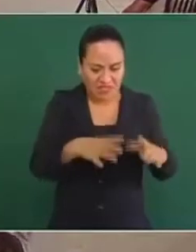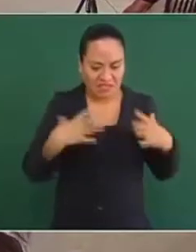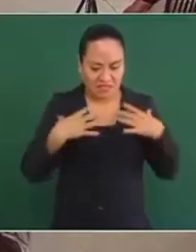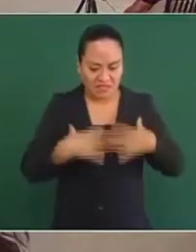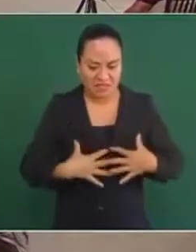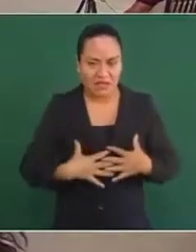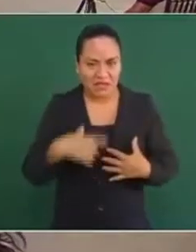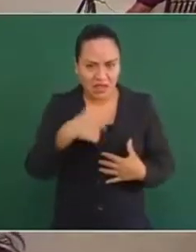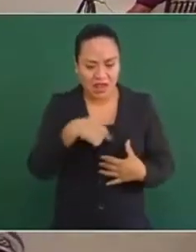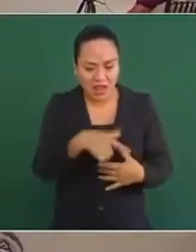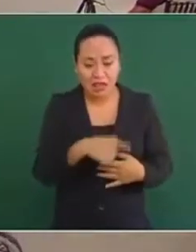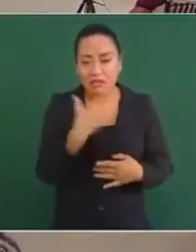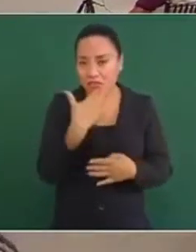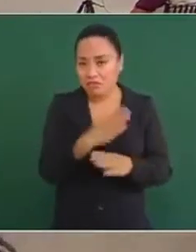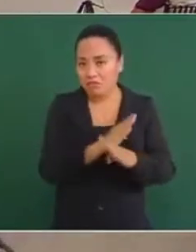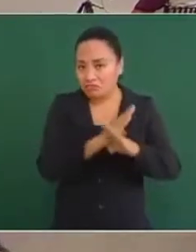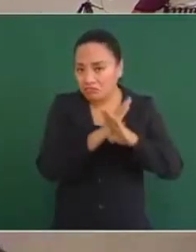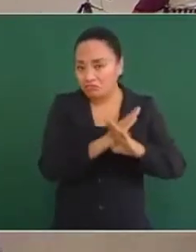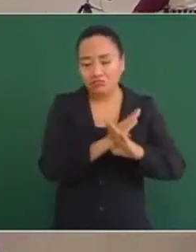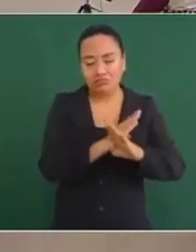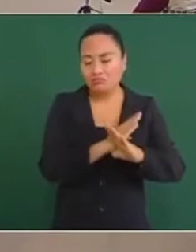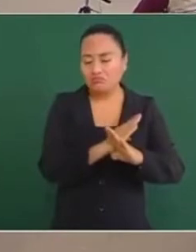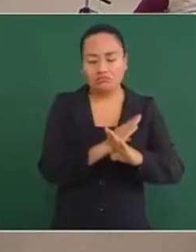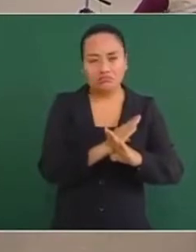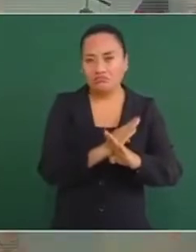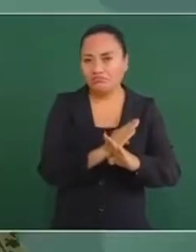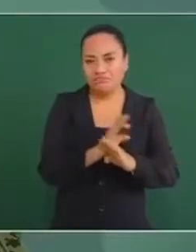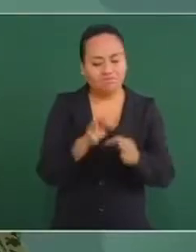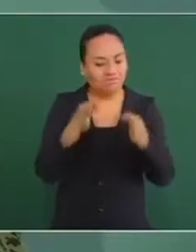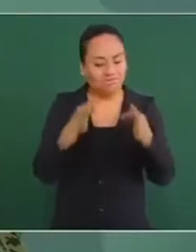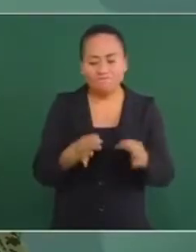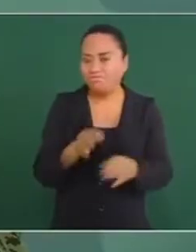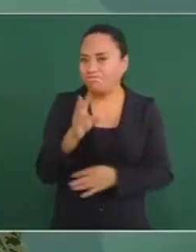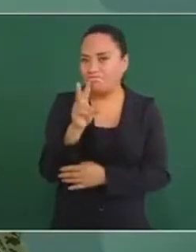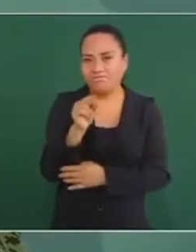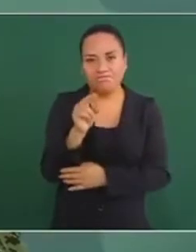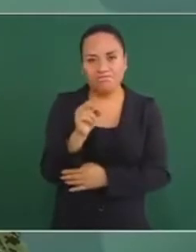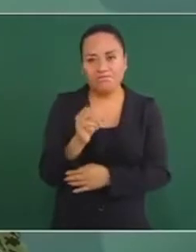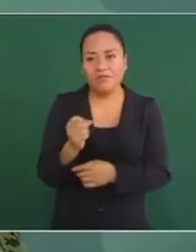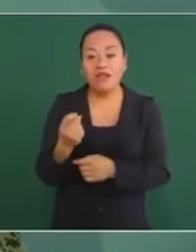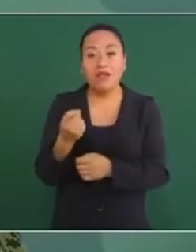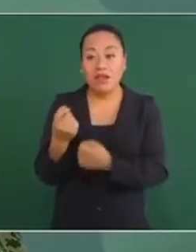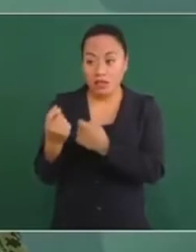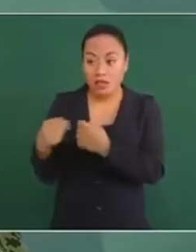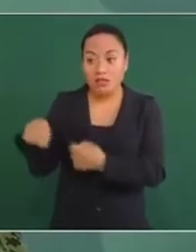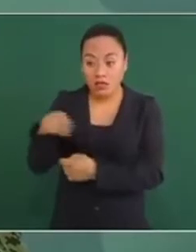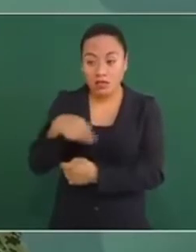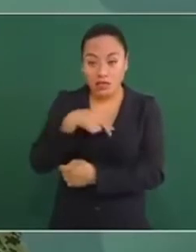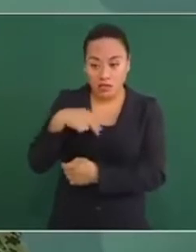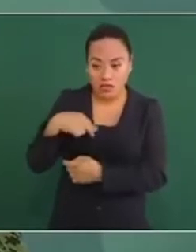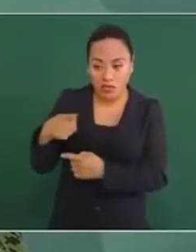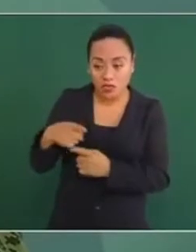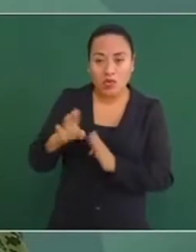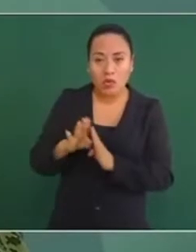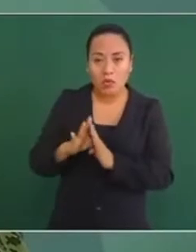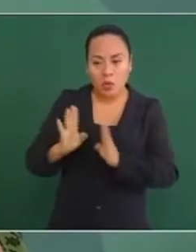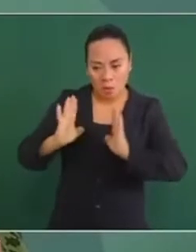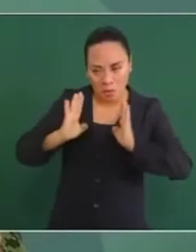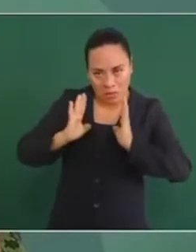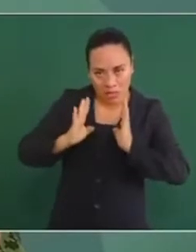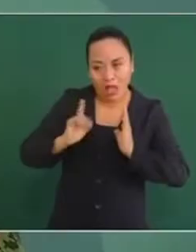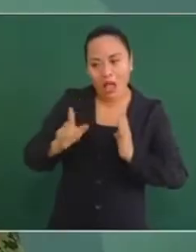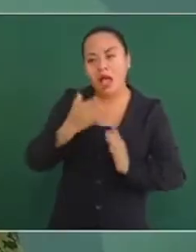brinda la protección adecuada como los chalecos que cuentan las Fuerzas Armadas.